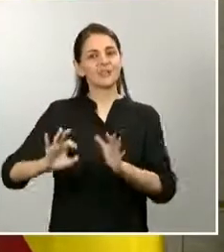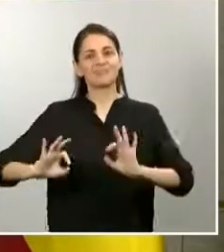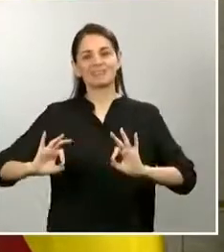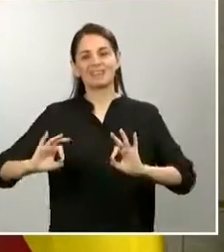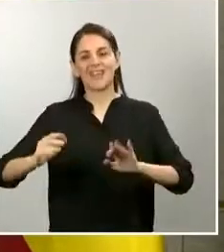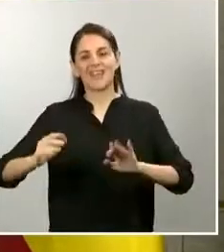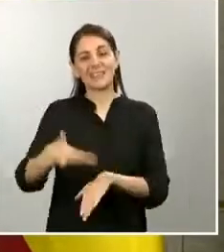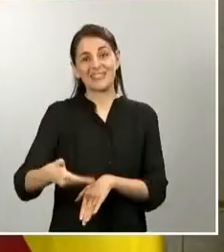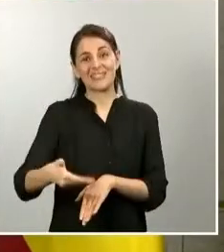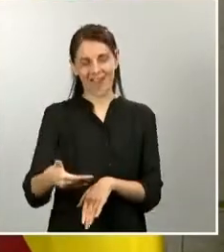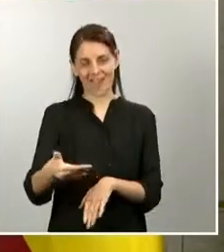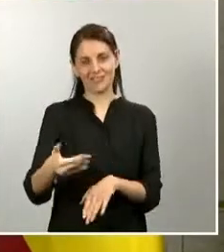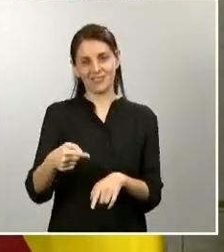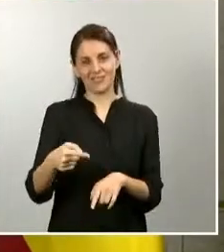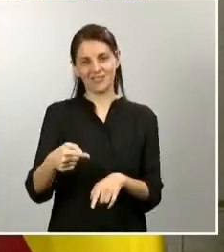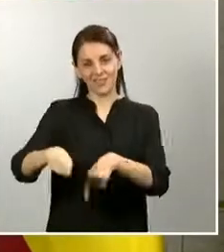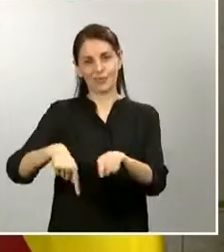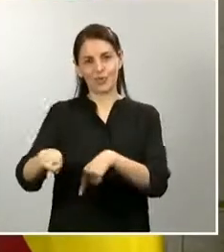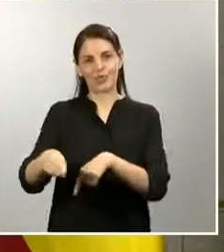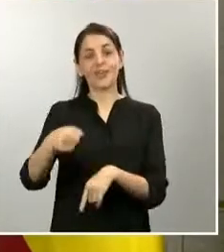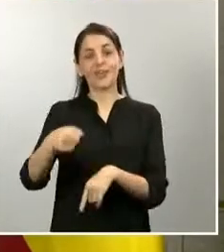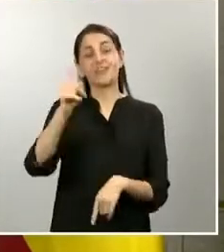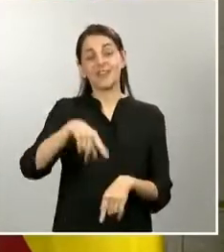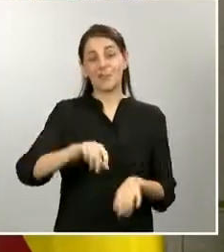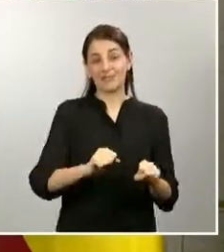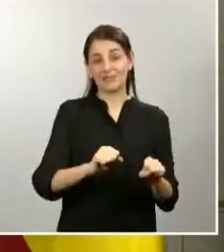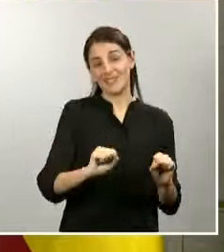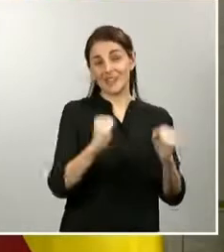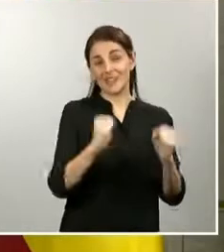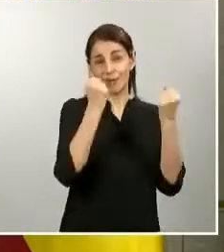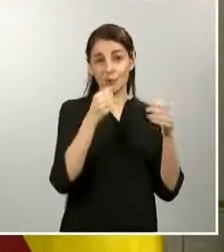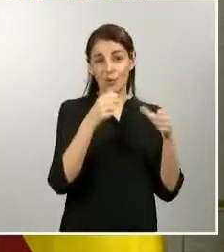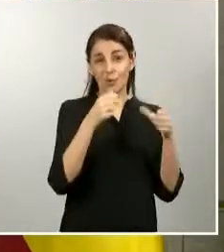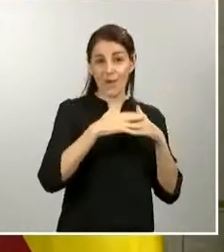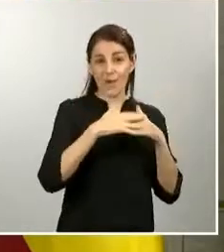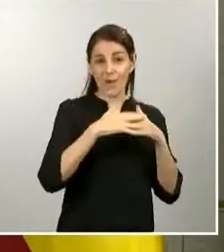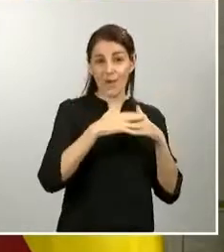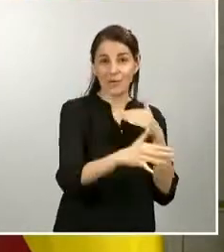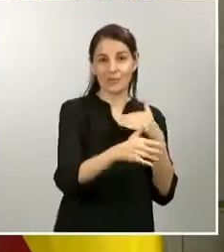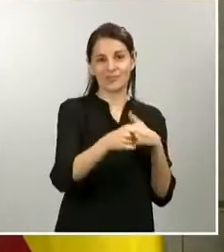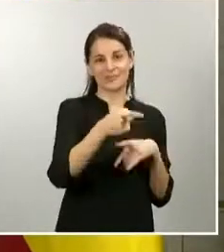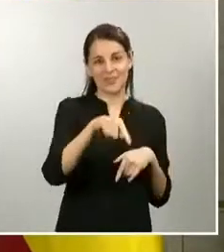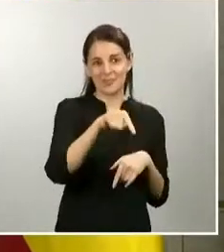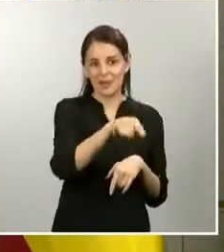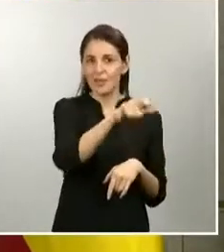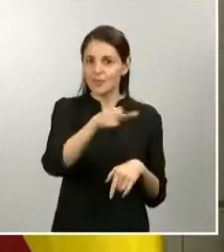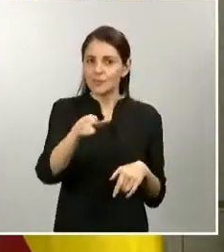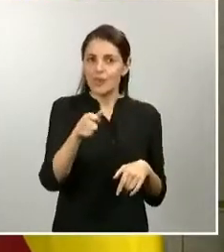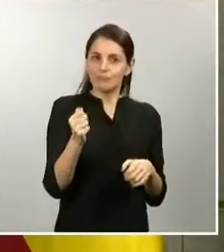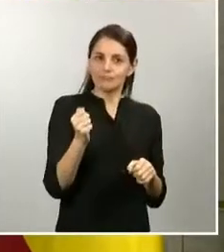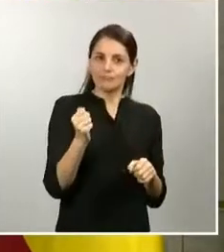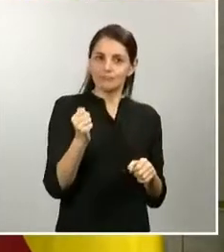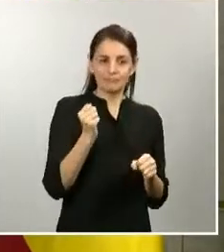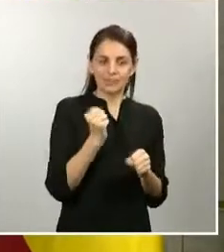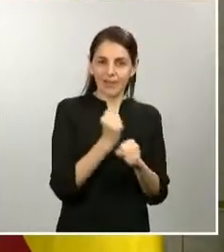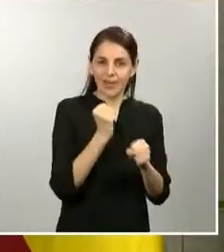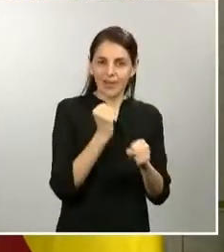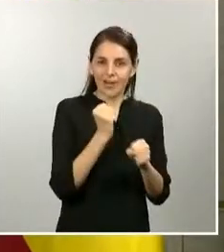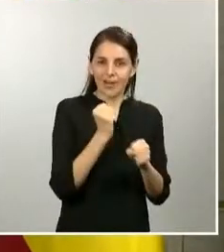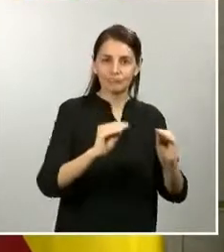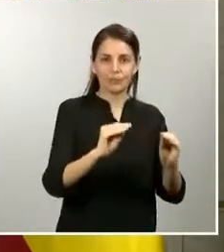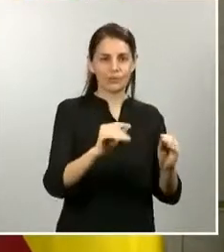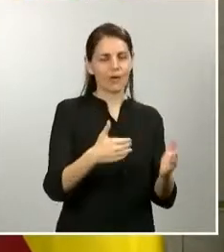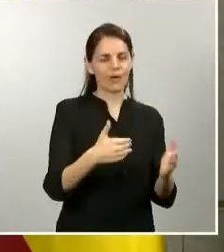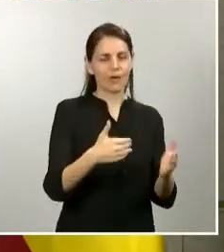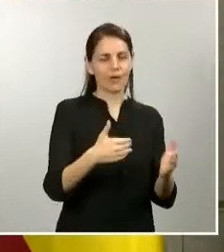Sasemar, a Salvamento Marítimo, a todas las personas que lo componen y que garantizan que se pueda seguir prestando el servicio de salvamento